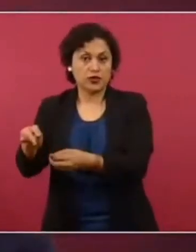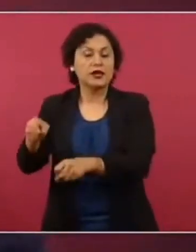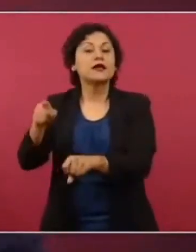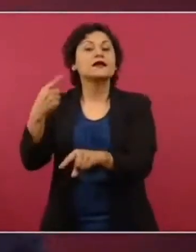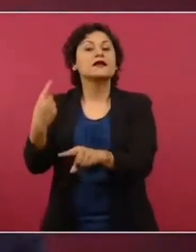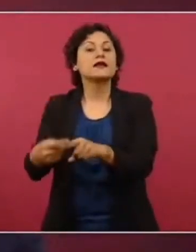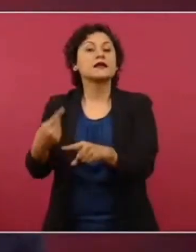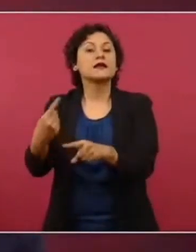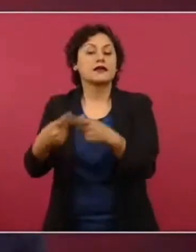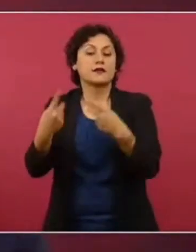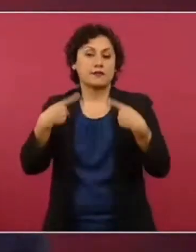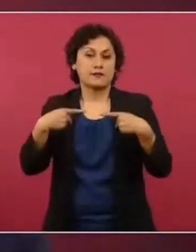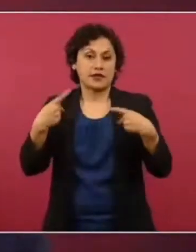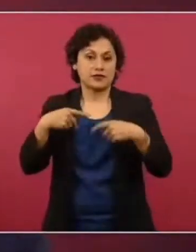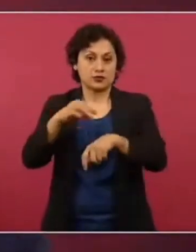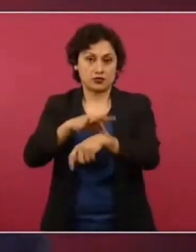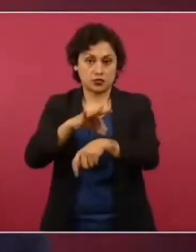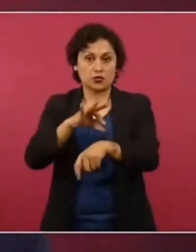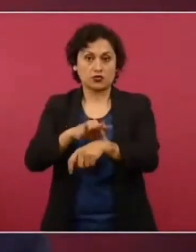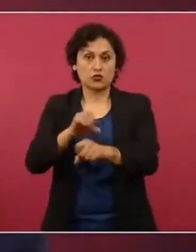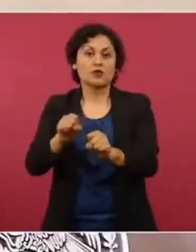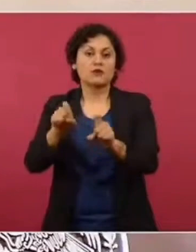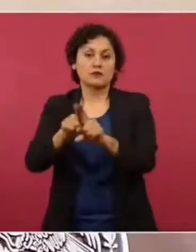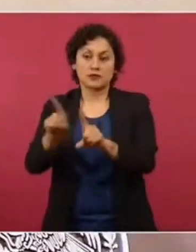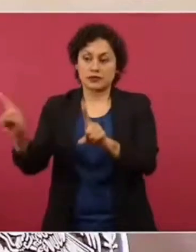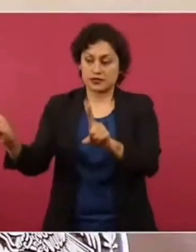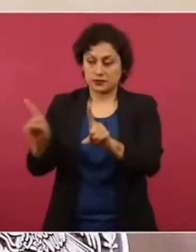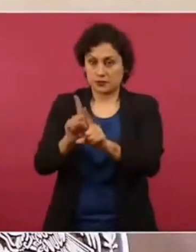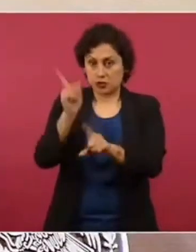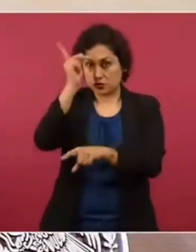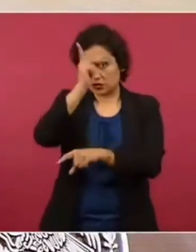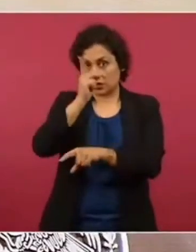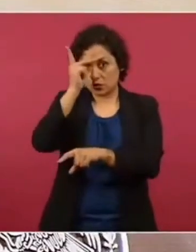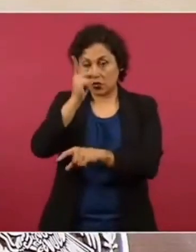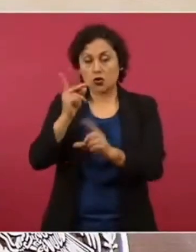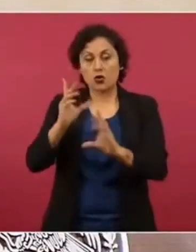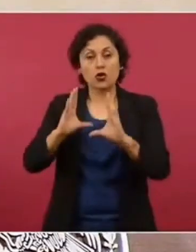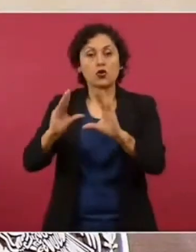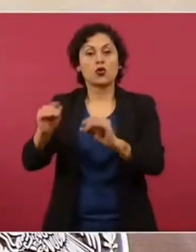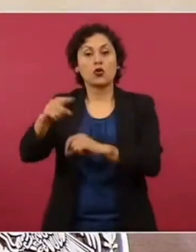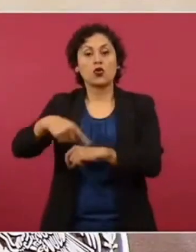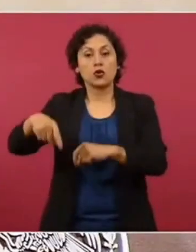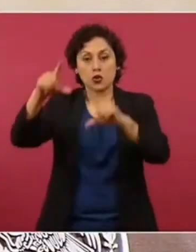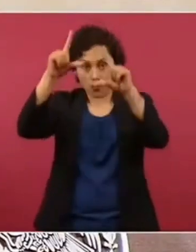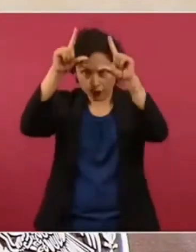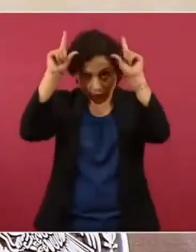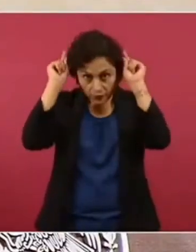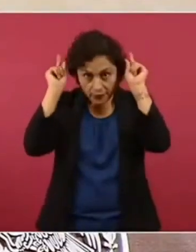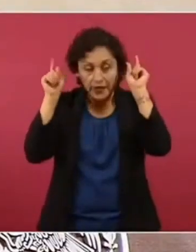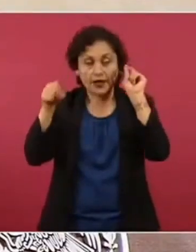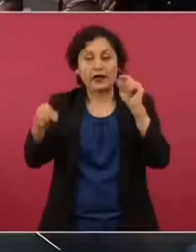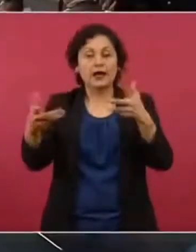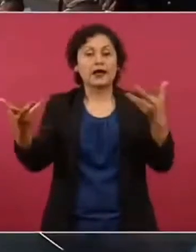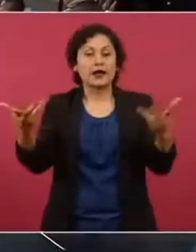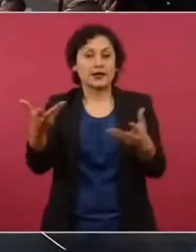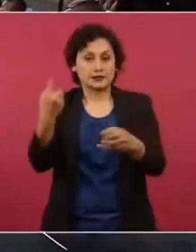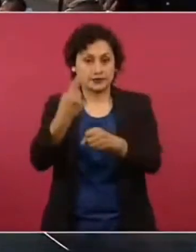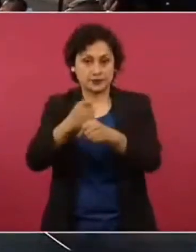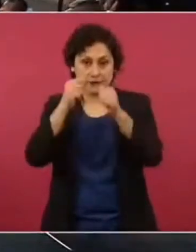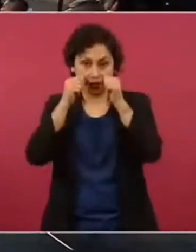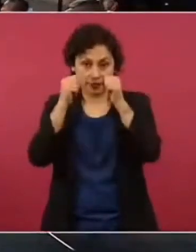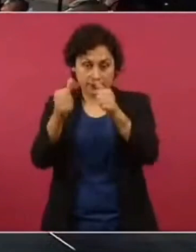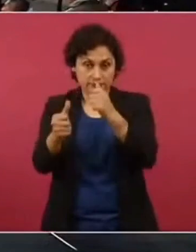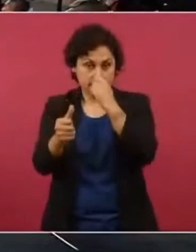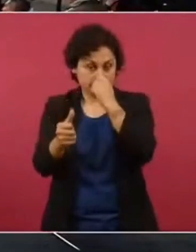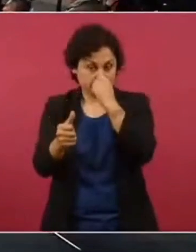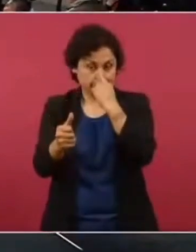hace lo mismo, es capacitado por personal de psicología y las enfermeras que atienden en el primer nivel de atención. También tienen un